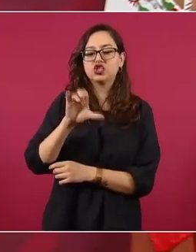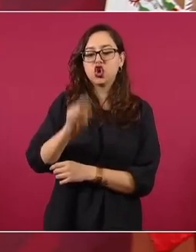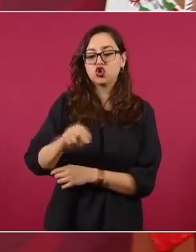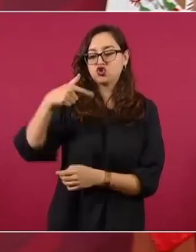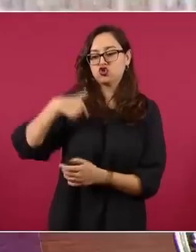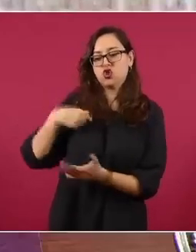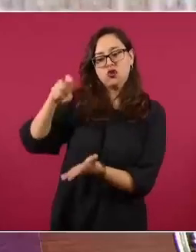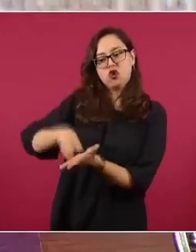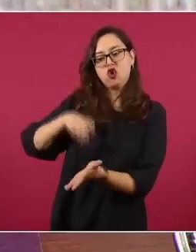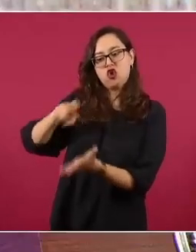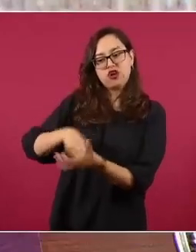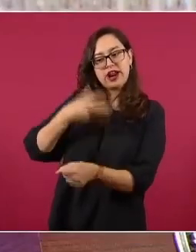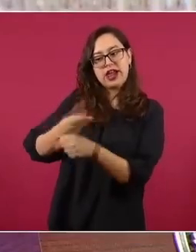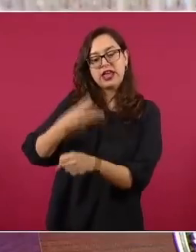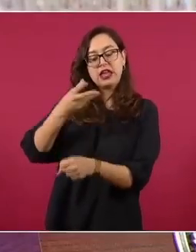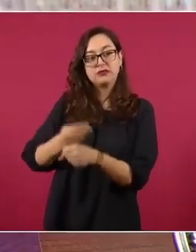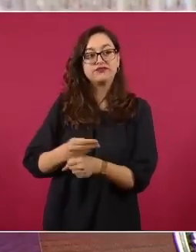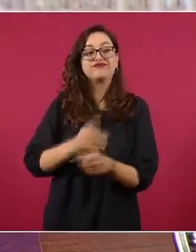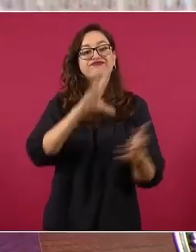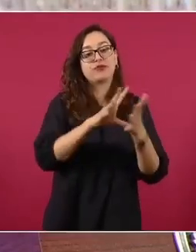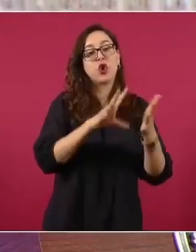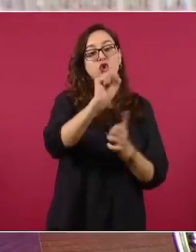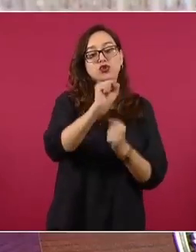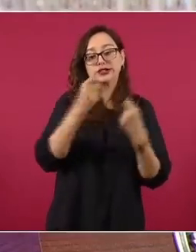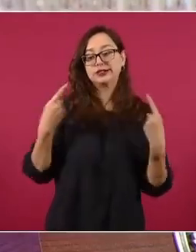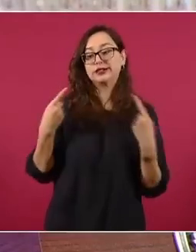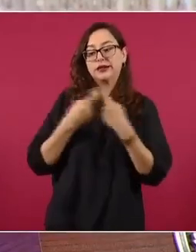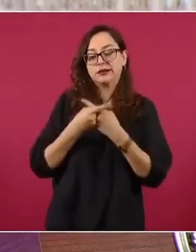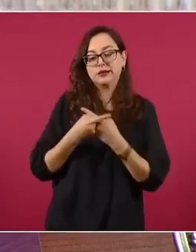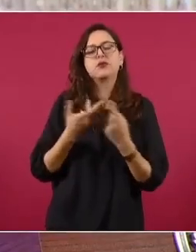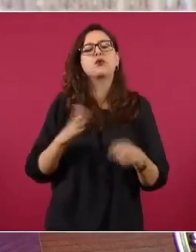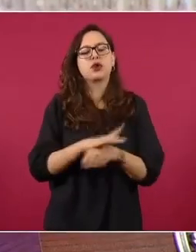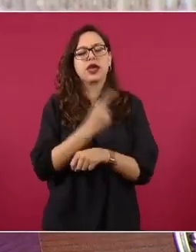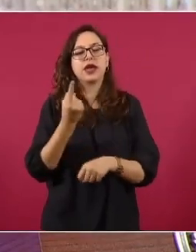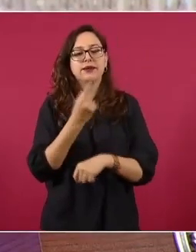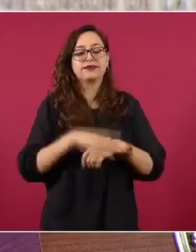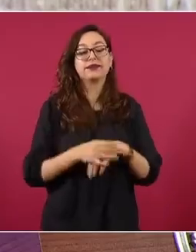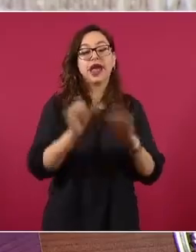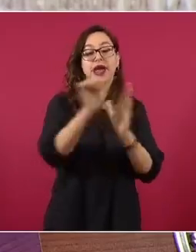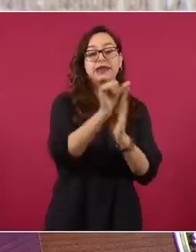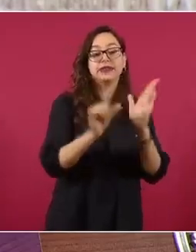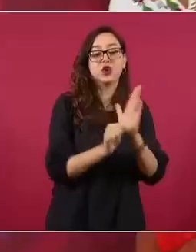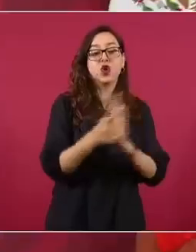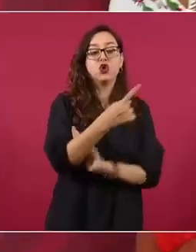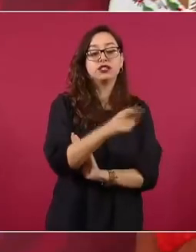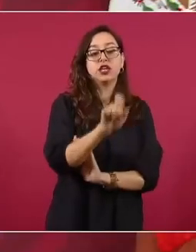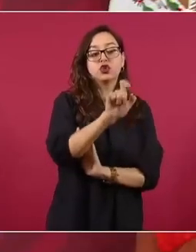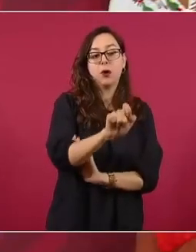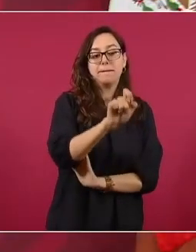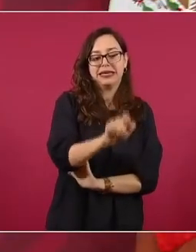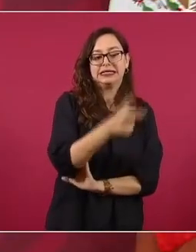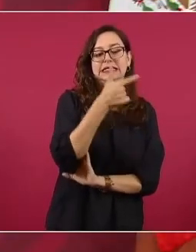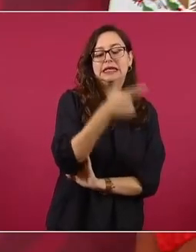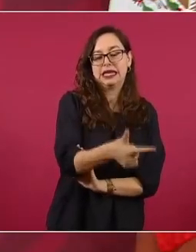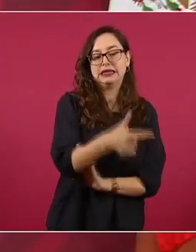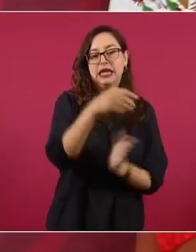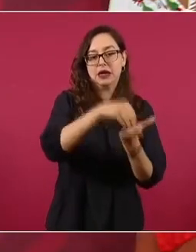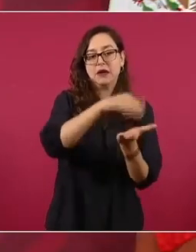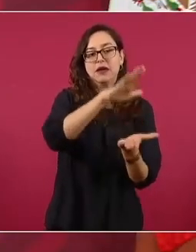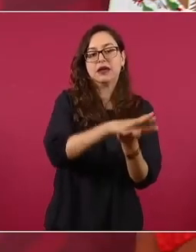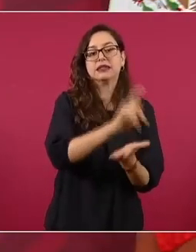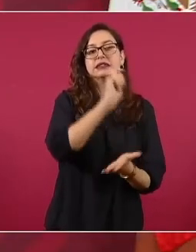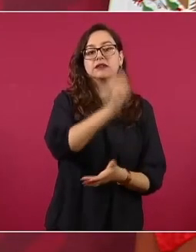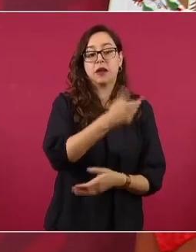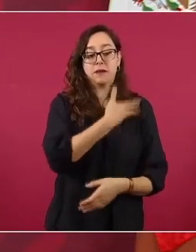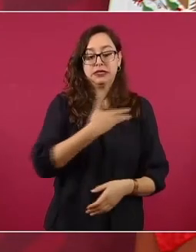Que se cumpla con el artículo 127 de que nadie gane más que el presidente de la